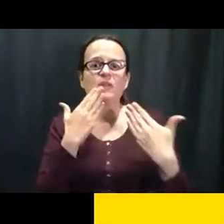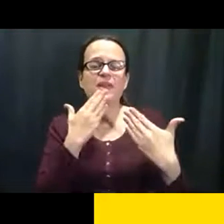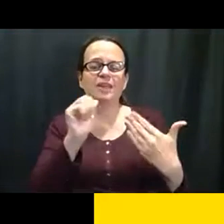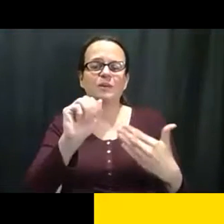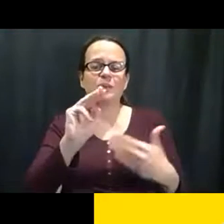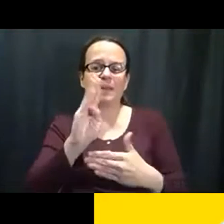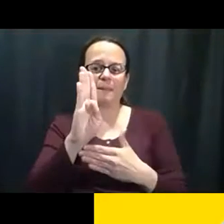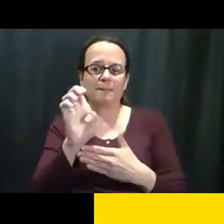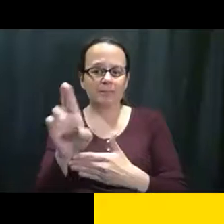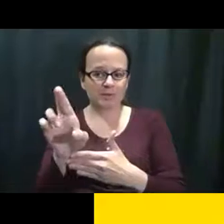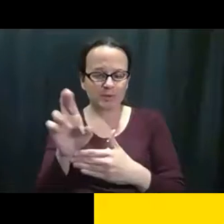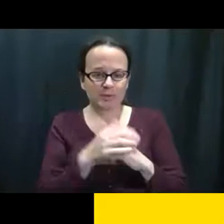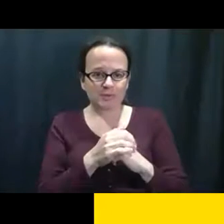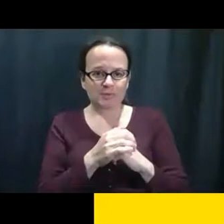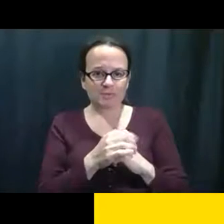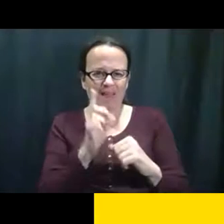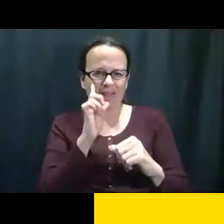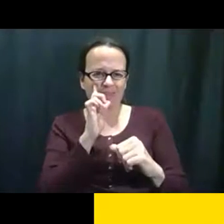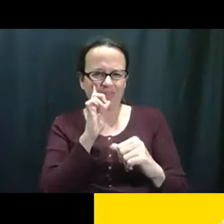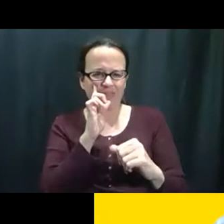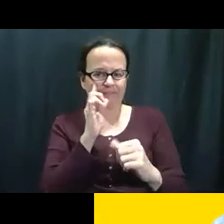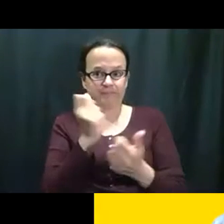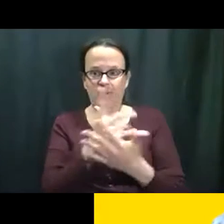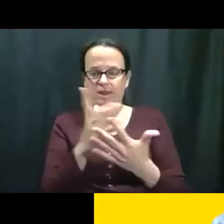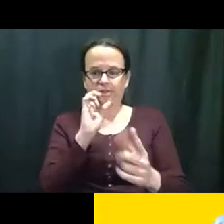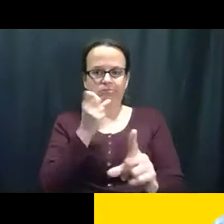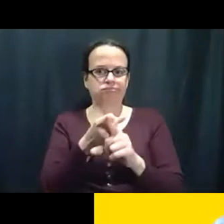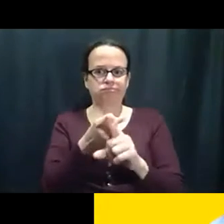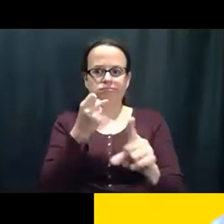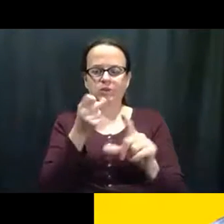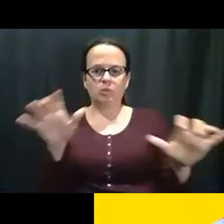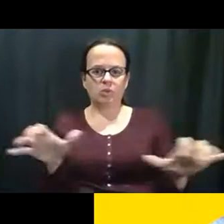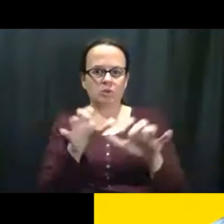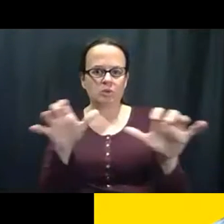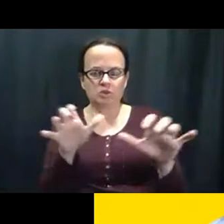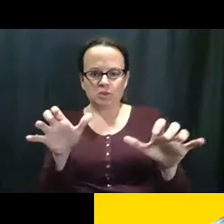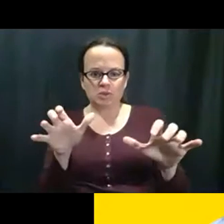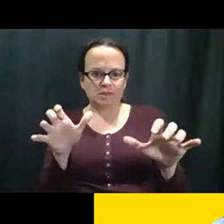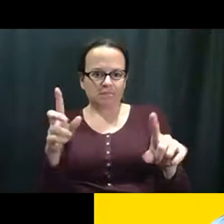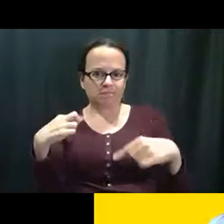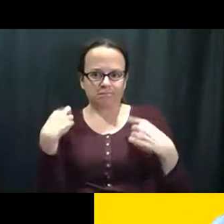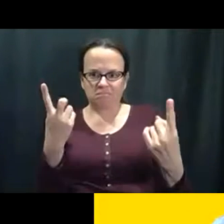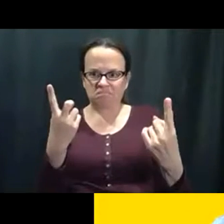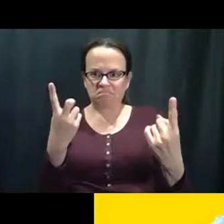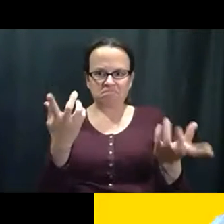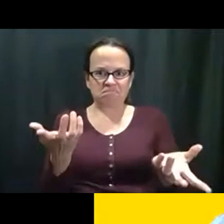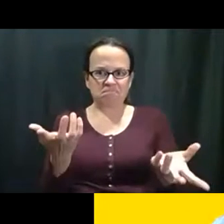en su lugar? Amber. Eh, nosotros, cuando todo eso sucedió, nosotros estábamos haciendo